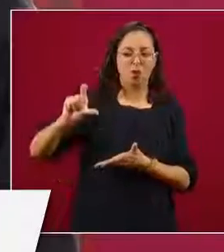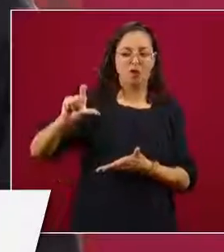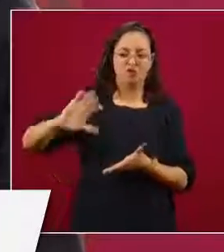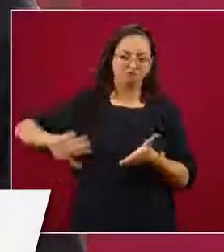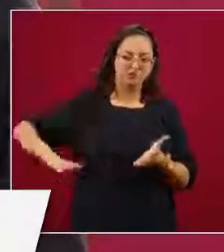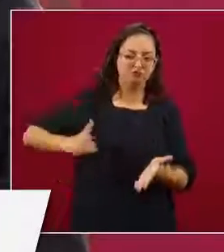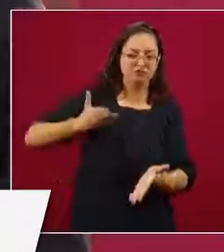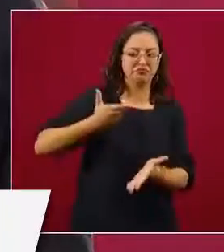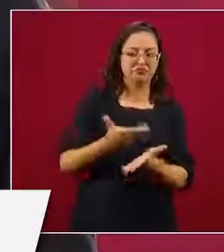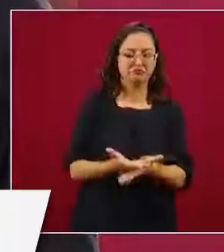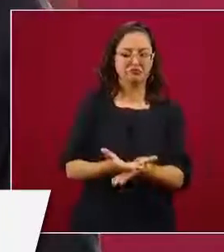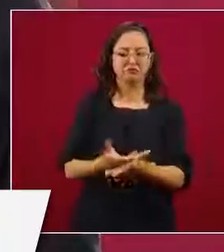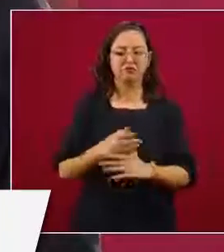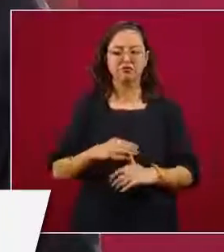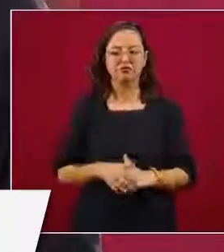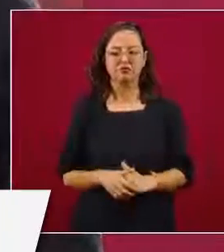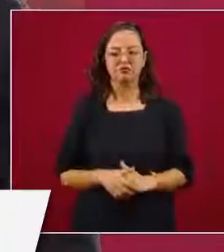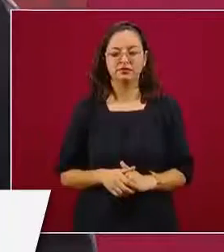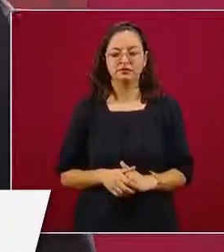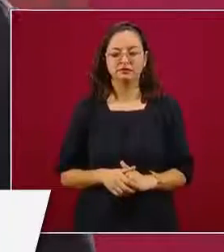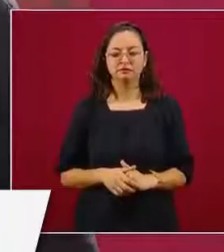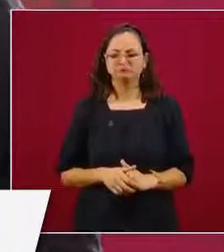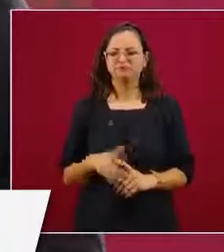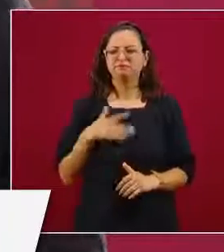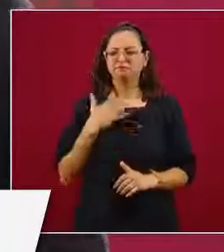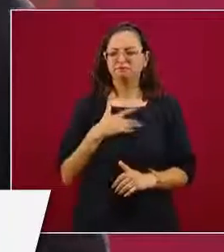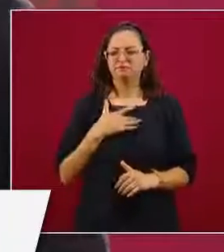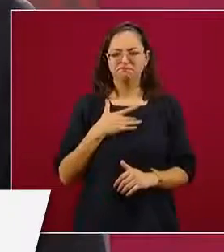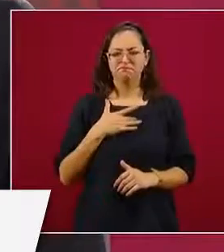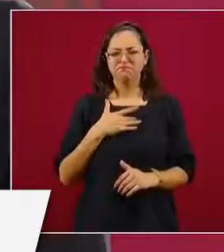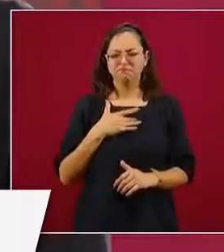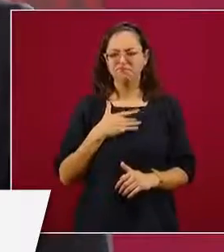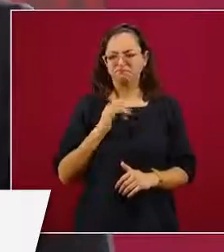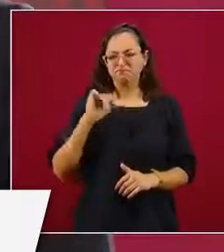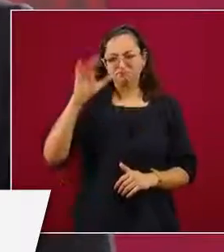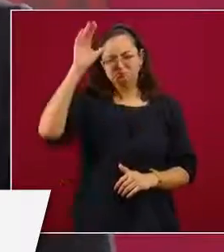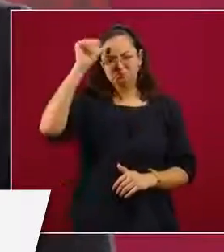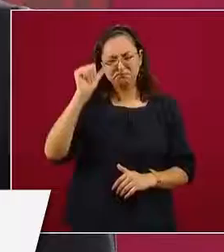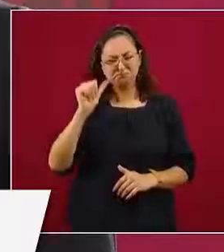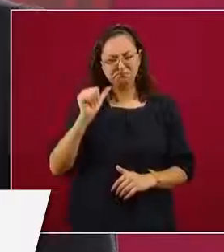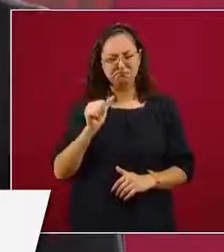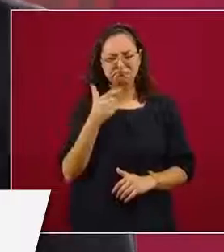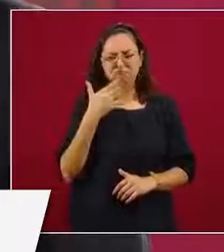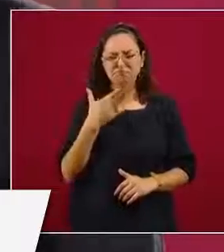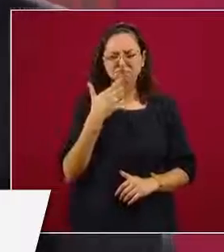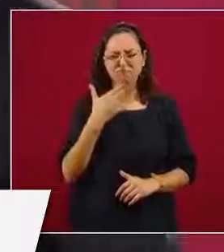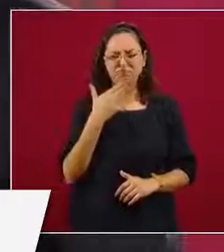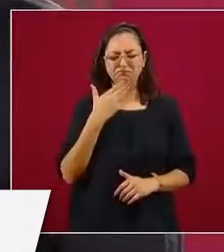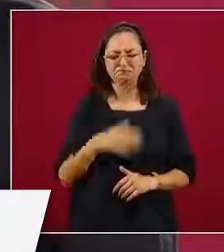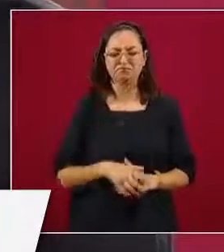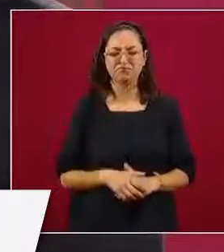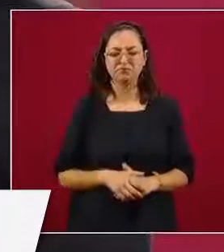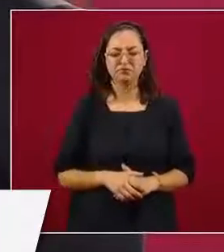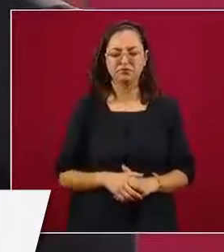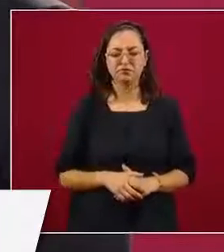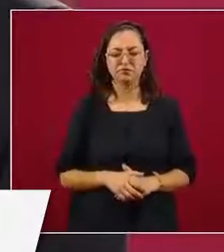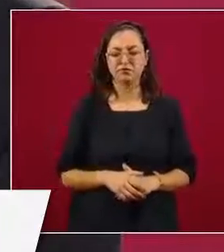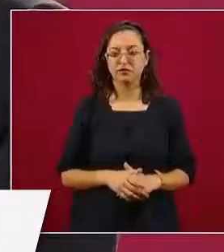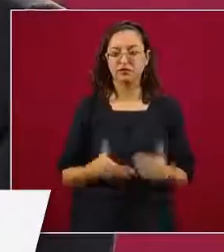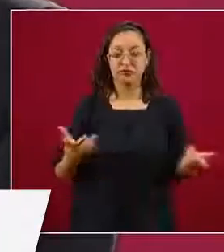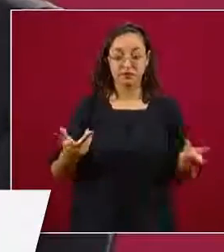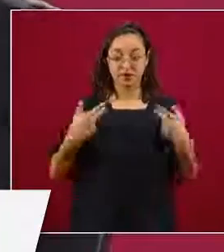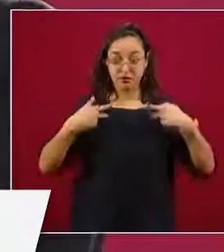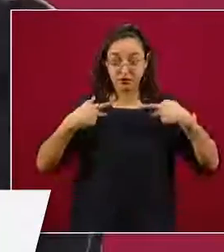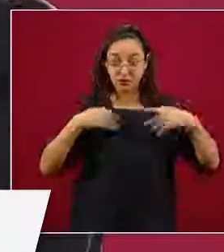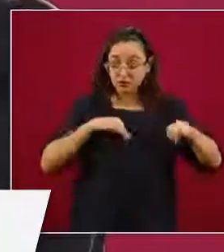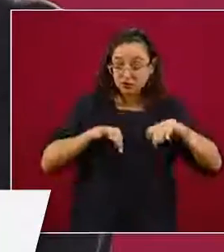lo vimos bien, no van a aportar más los trabajadores,